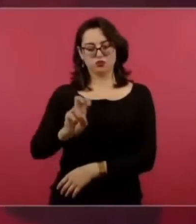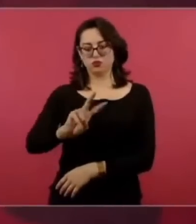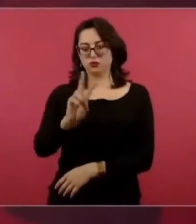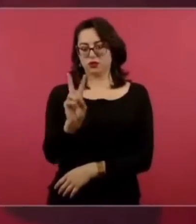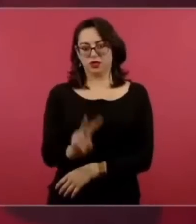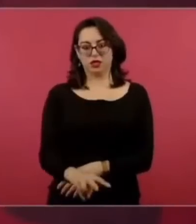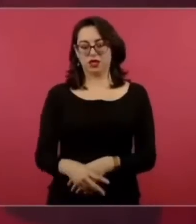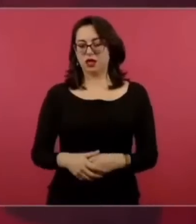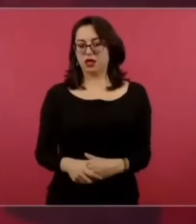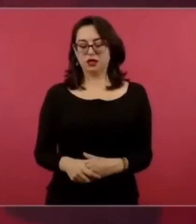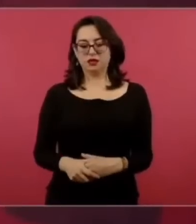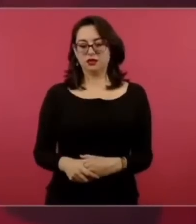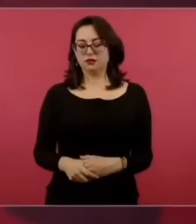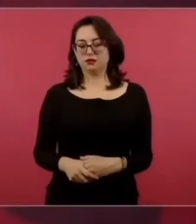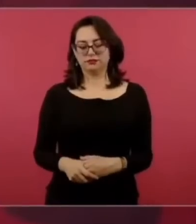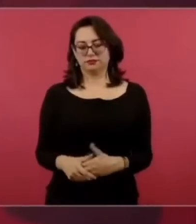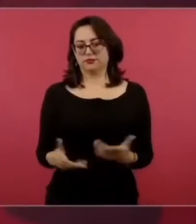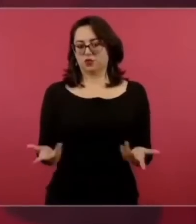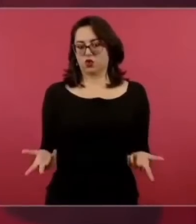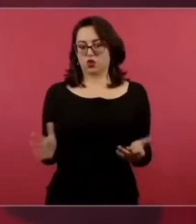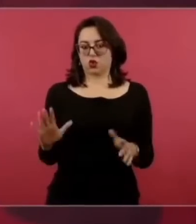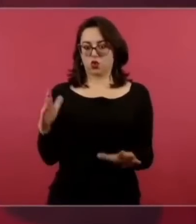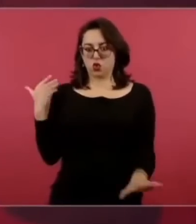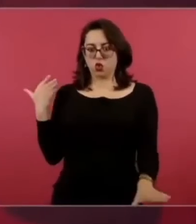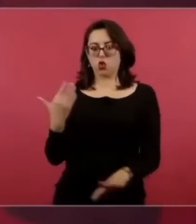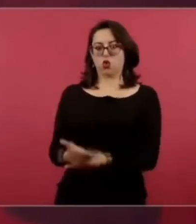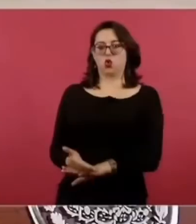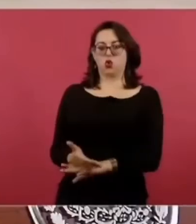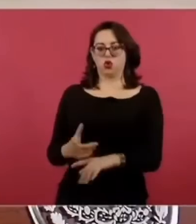la hacienda pública